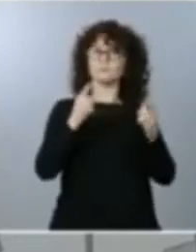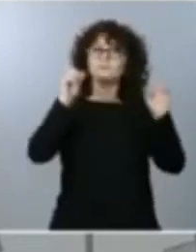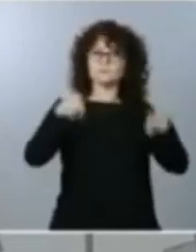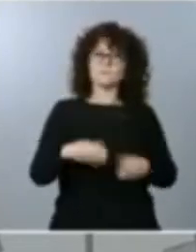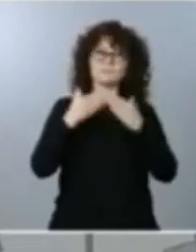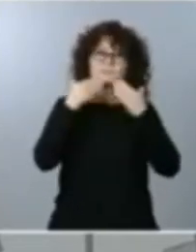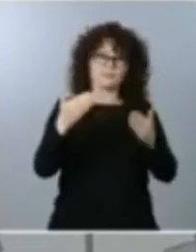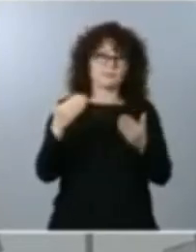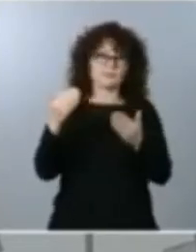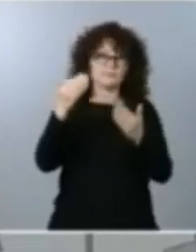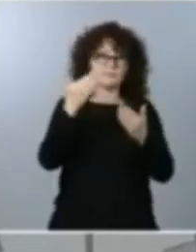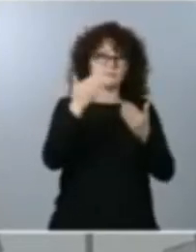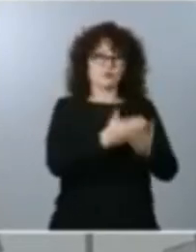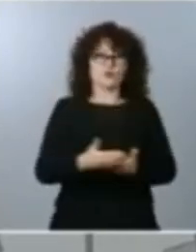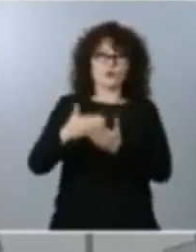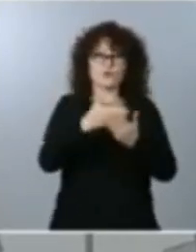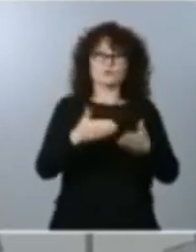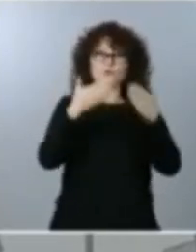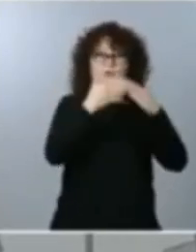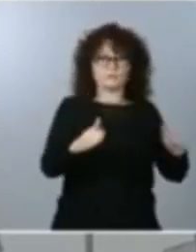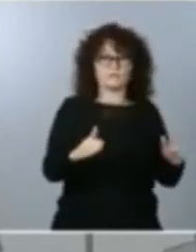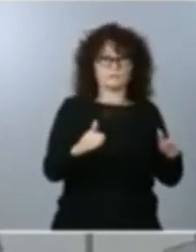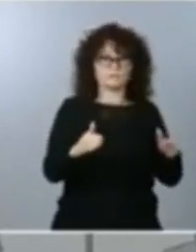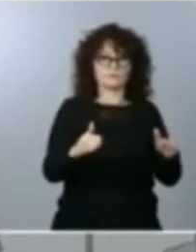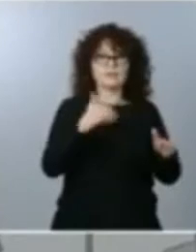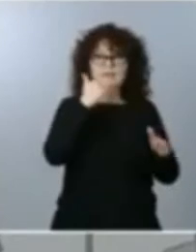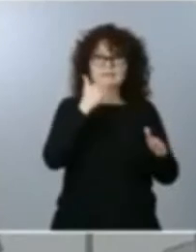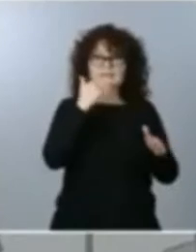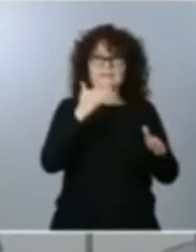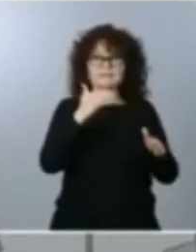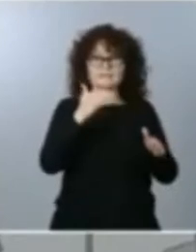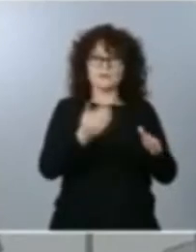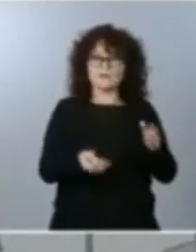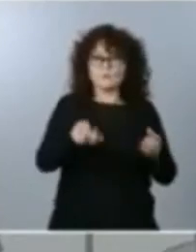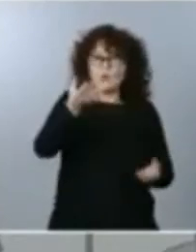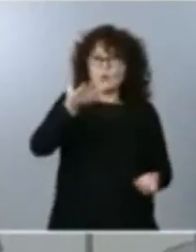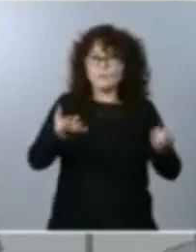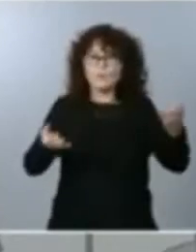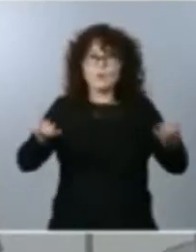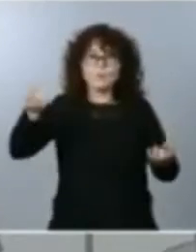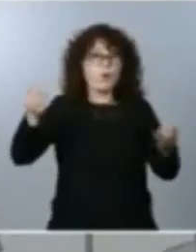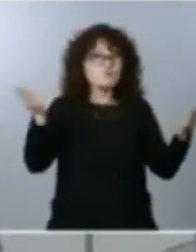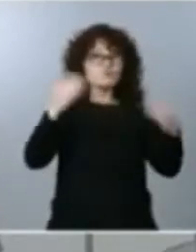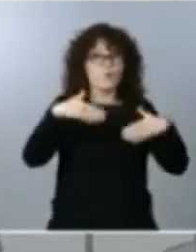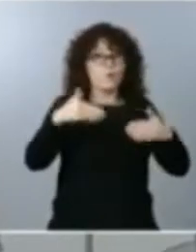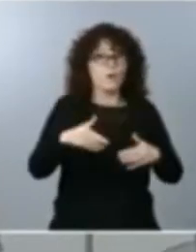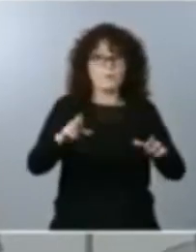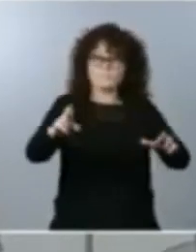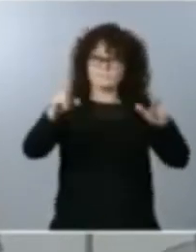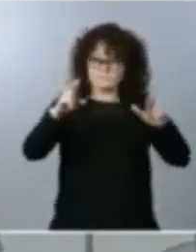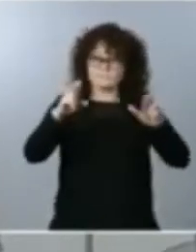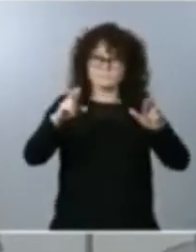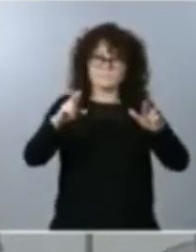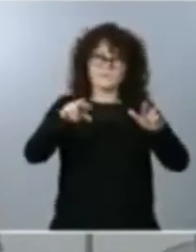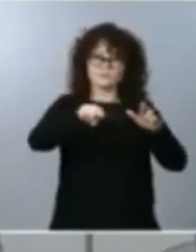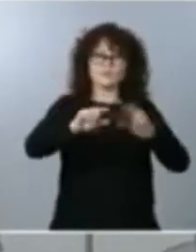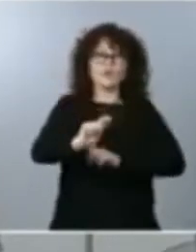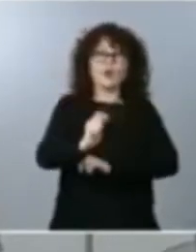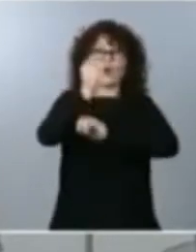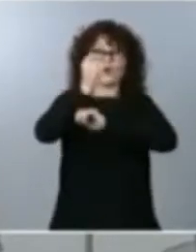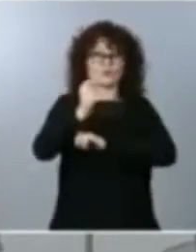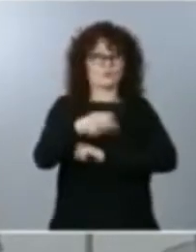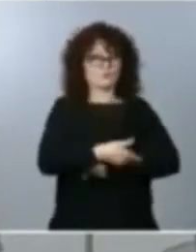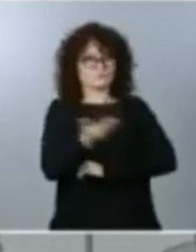apenas brotes. Creo que este es uno de los grandes éxitos que podemos decir que hemos logrado el conjunto de la sociedad y el conjunto de la comunidad